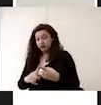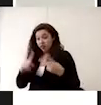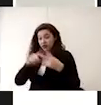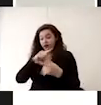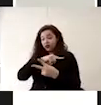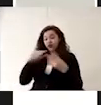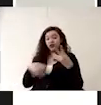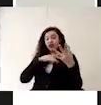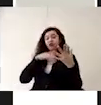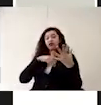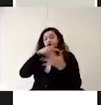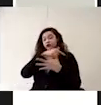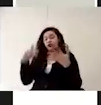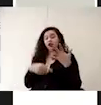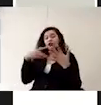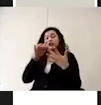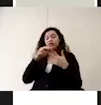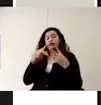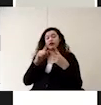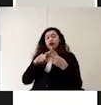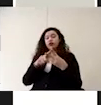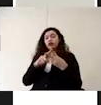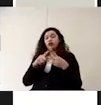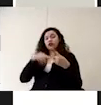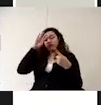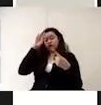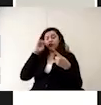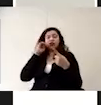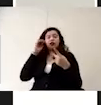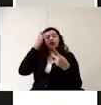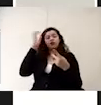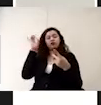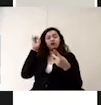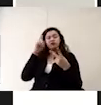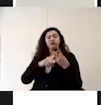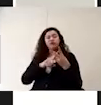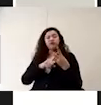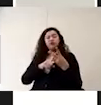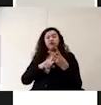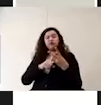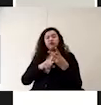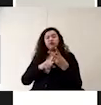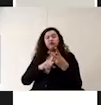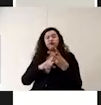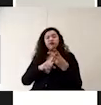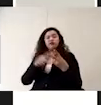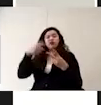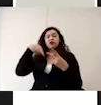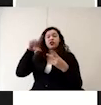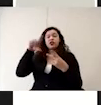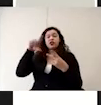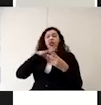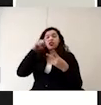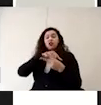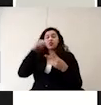de los siguientes síntomas tos fiebre o dolor de cabeza si presentan dos